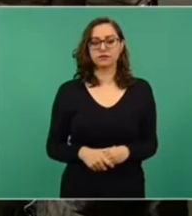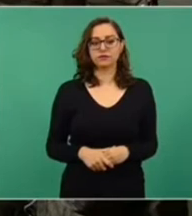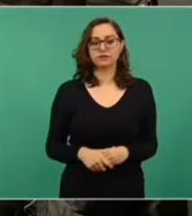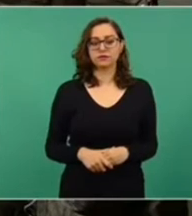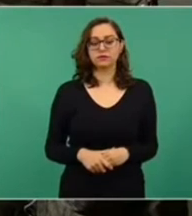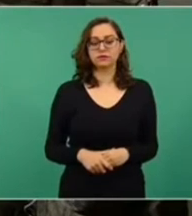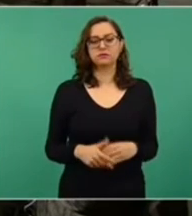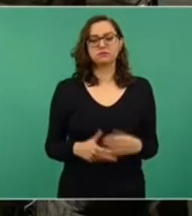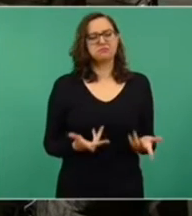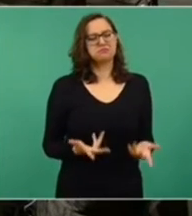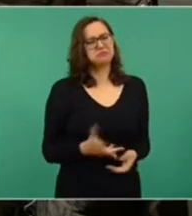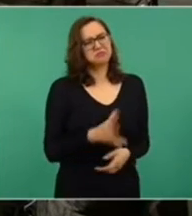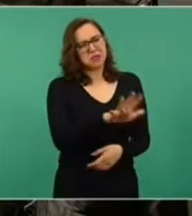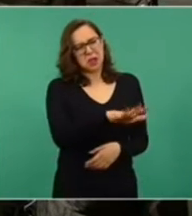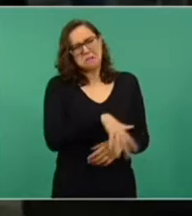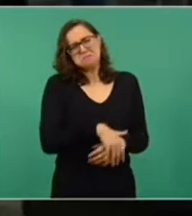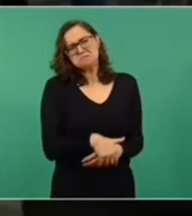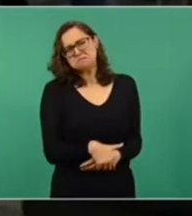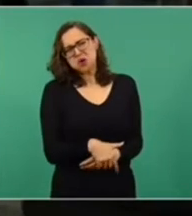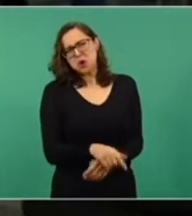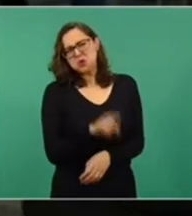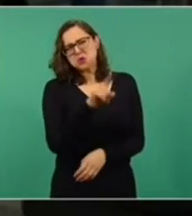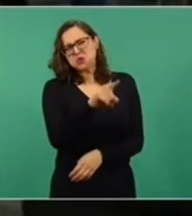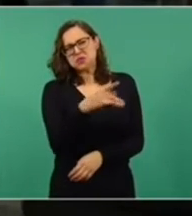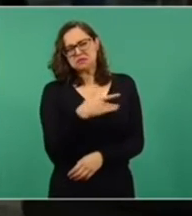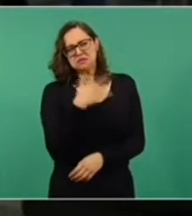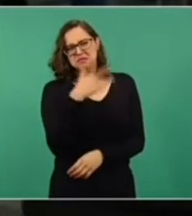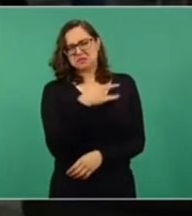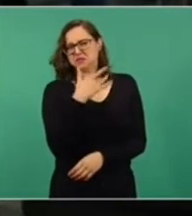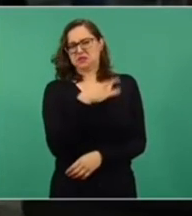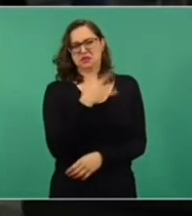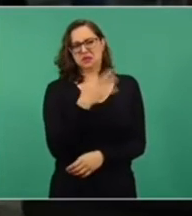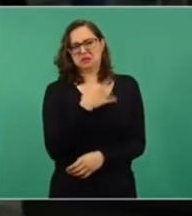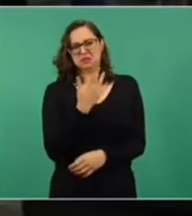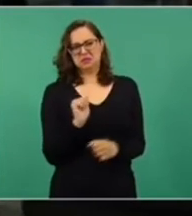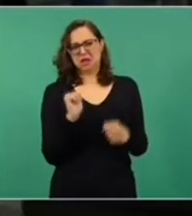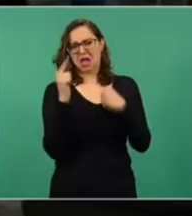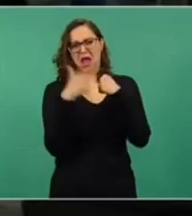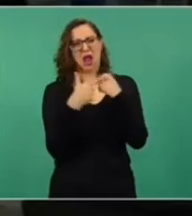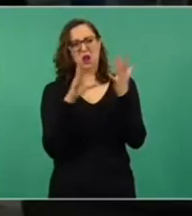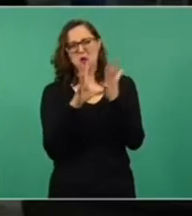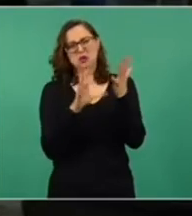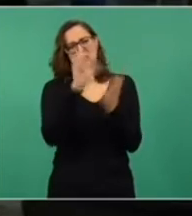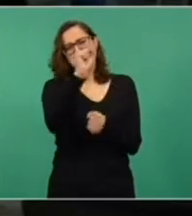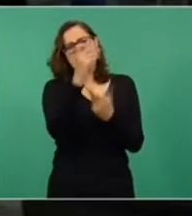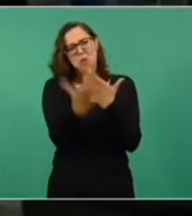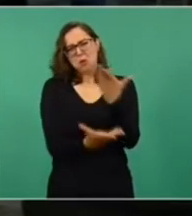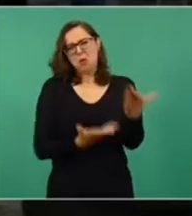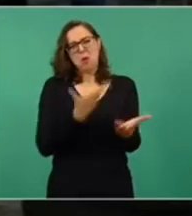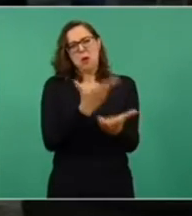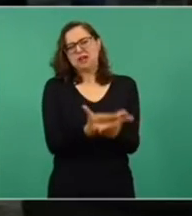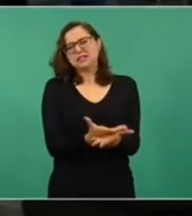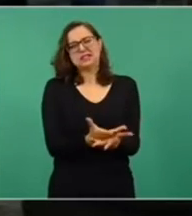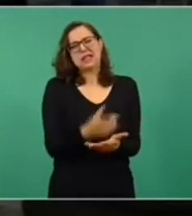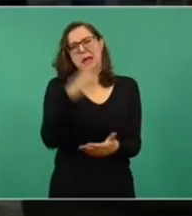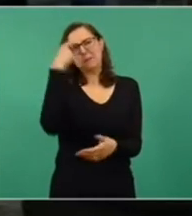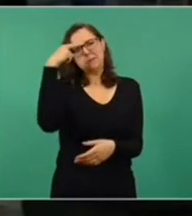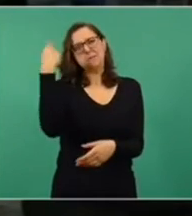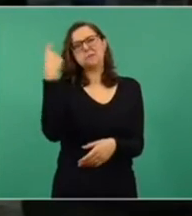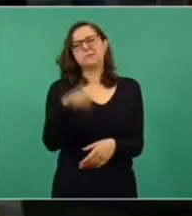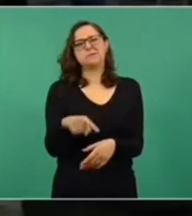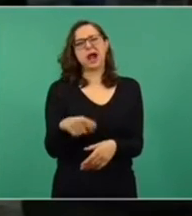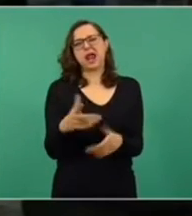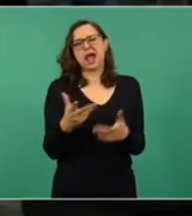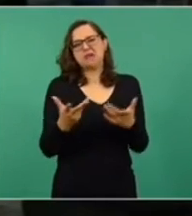Y aún así sigue pensando en no hacer alguna propuesta constitucional donde se establezca por